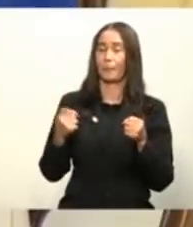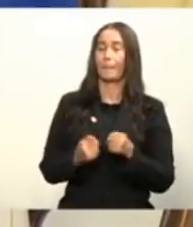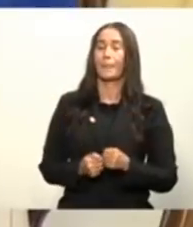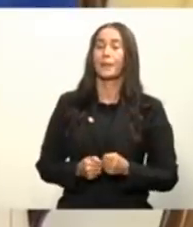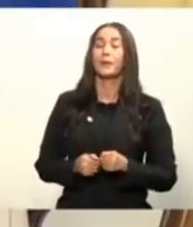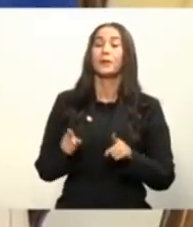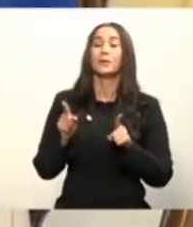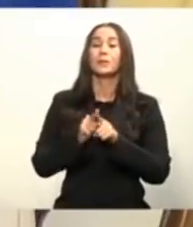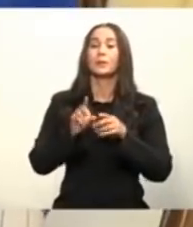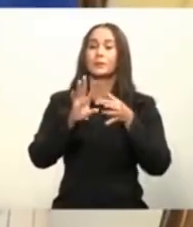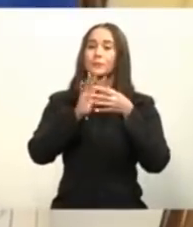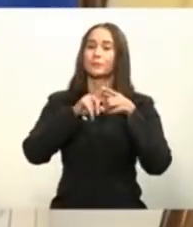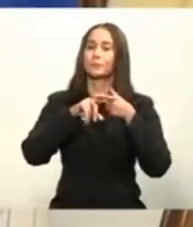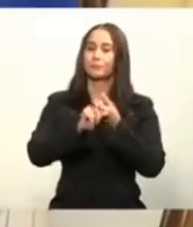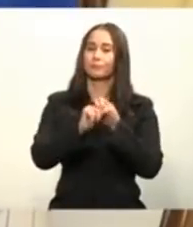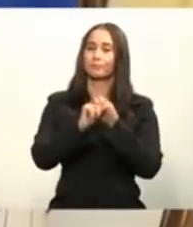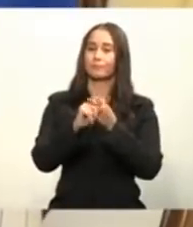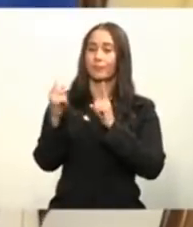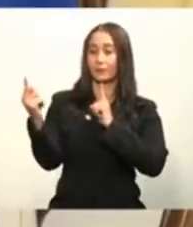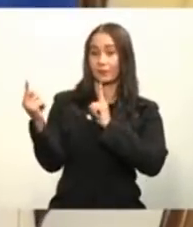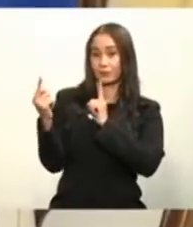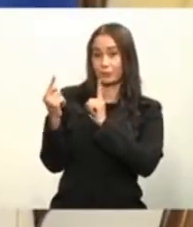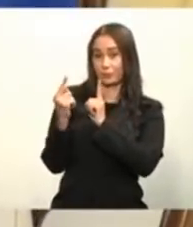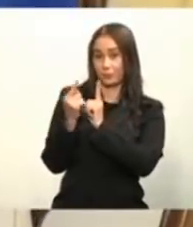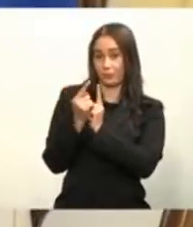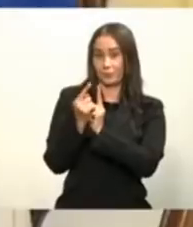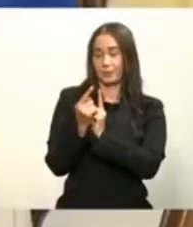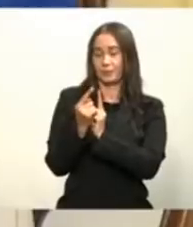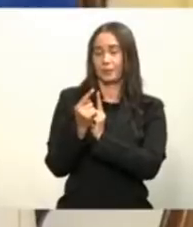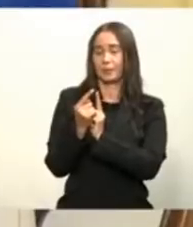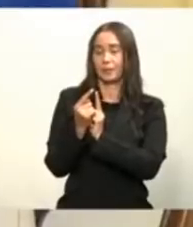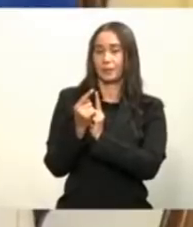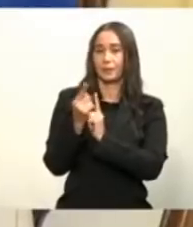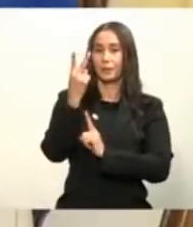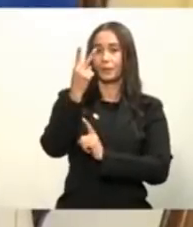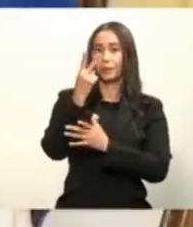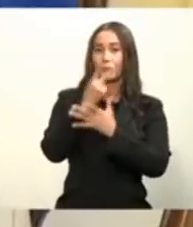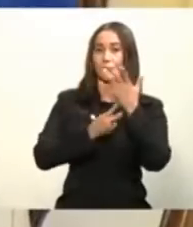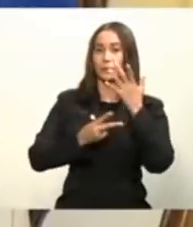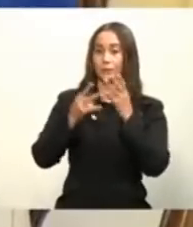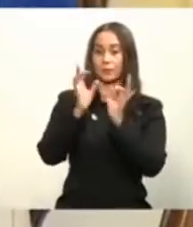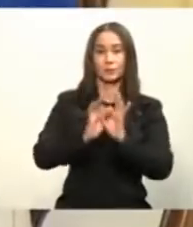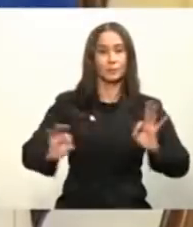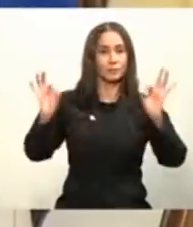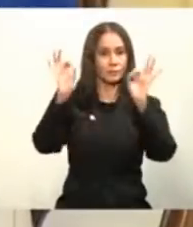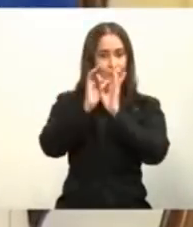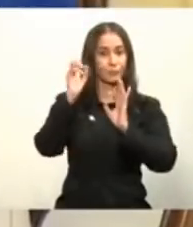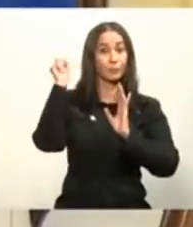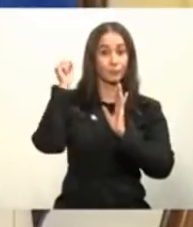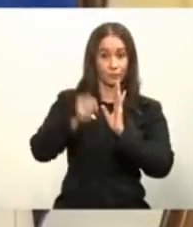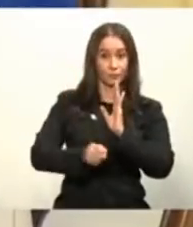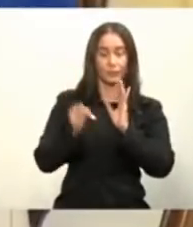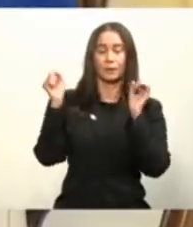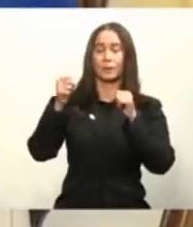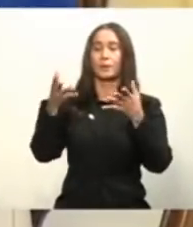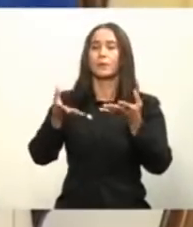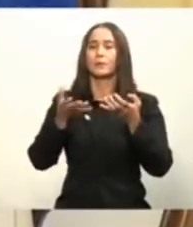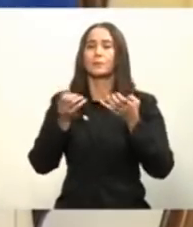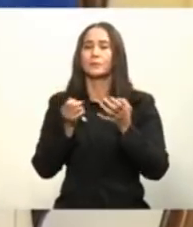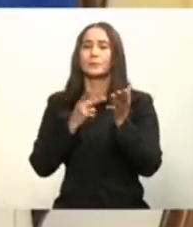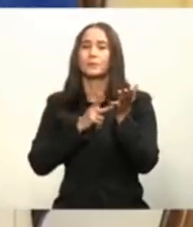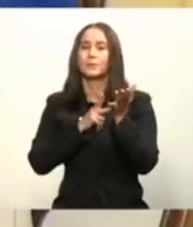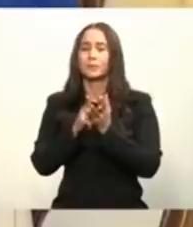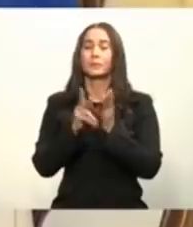por su amistad y su acercamiento con estas dos grandes fundaciones, pues conseguimos realmente